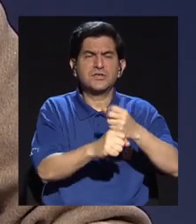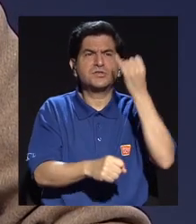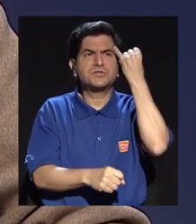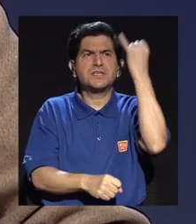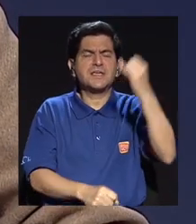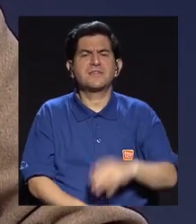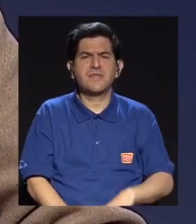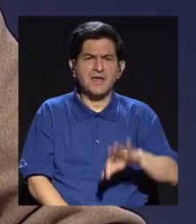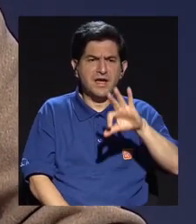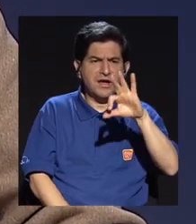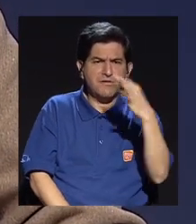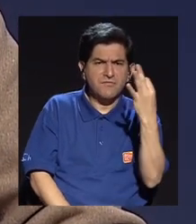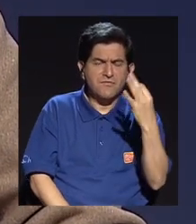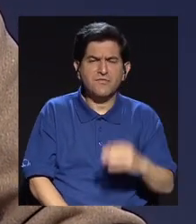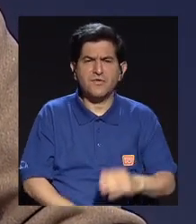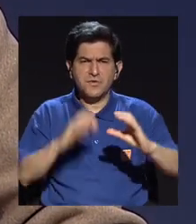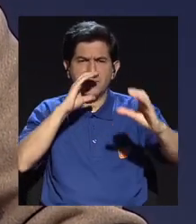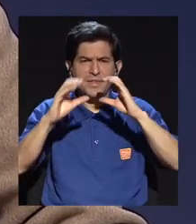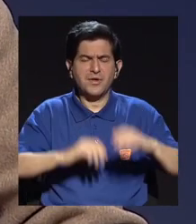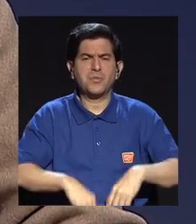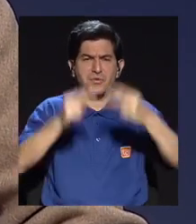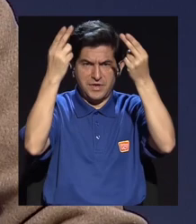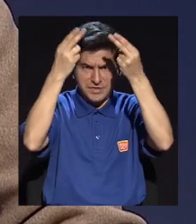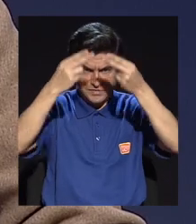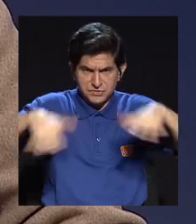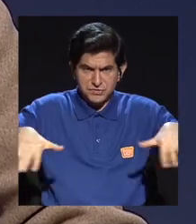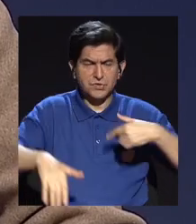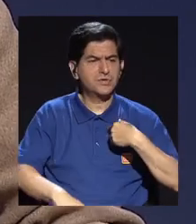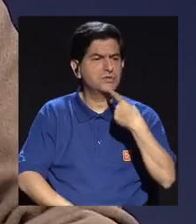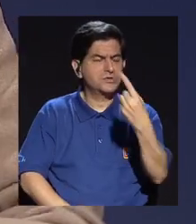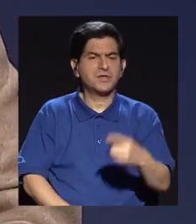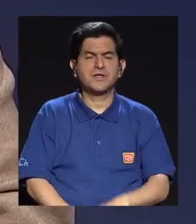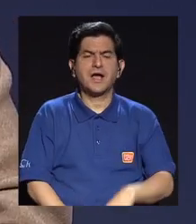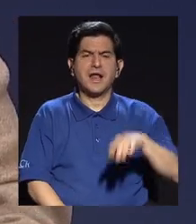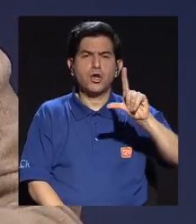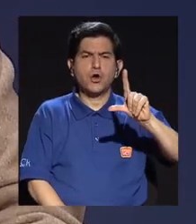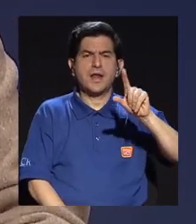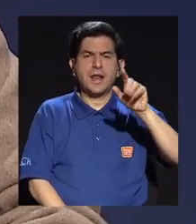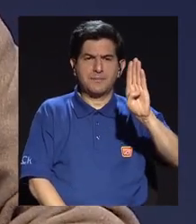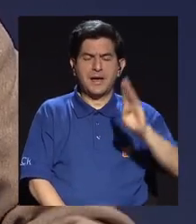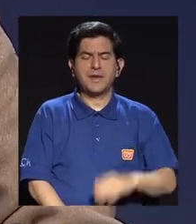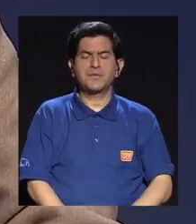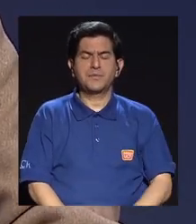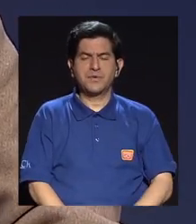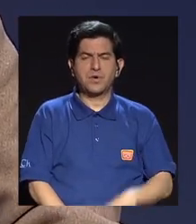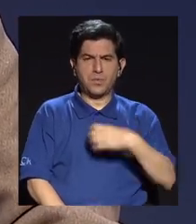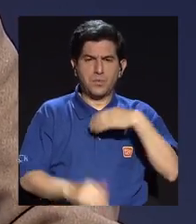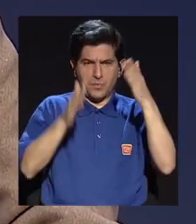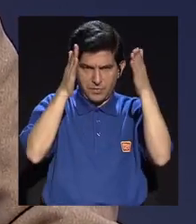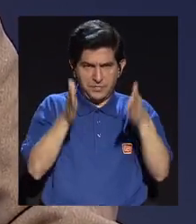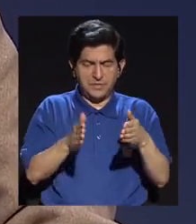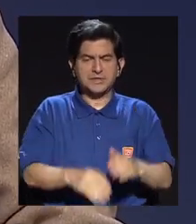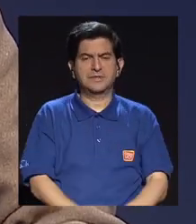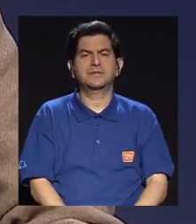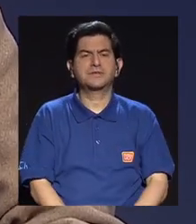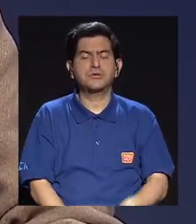que cuando a mí me plantearon la idea de un medio nativo digital, yo le dije a don Leonel Baruc, que es el dueño del medio,